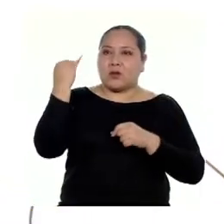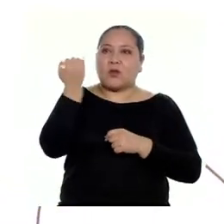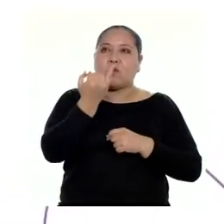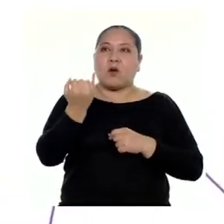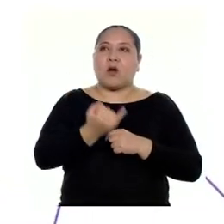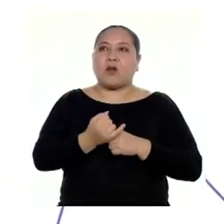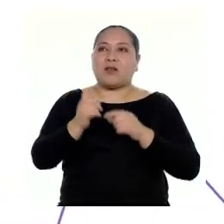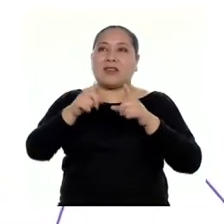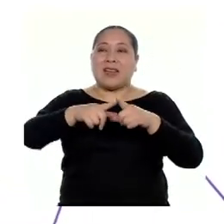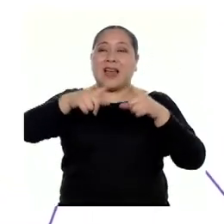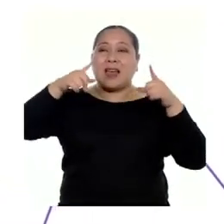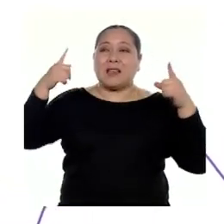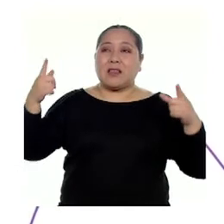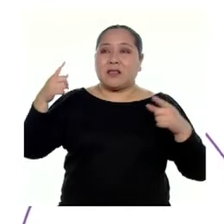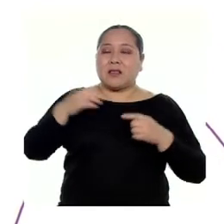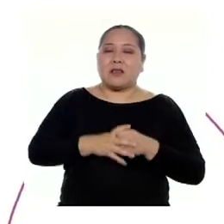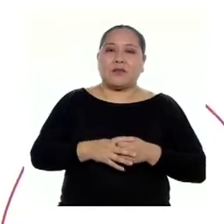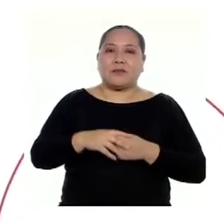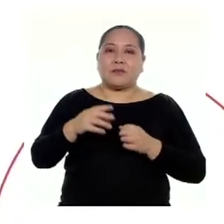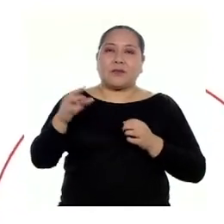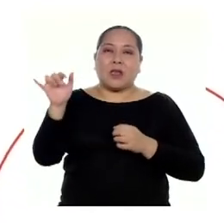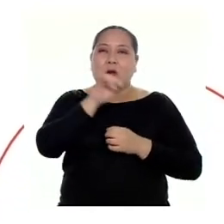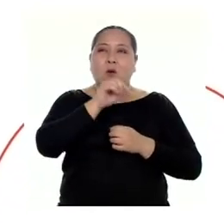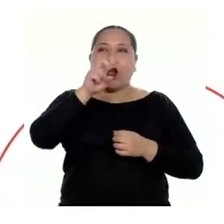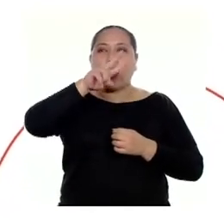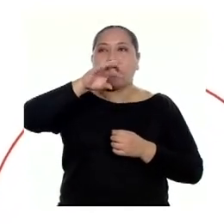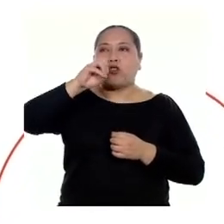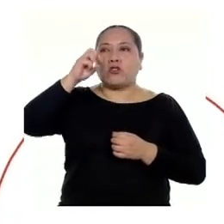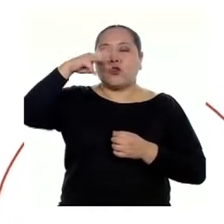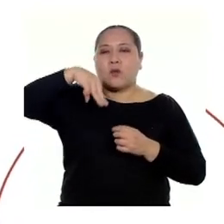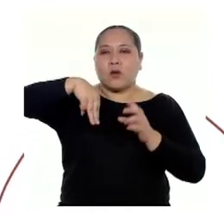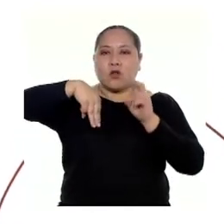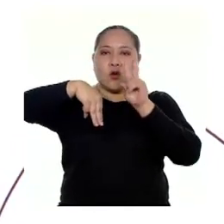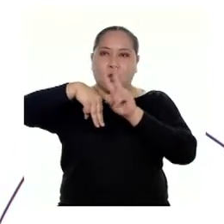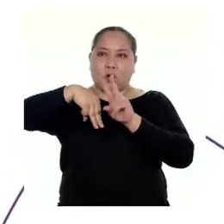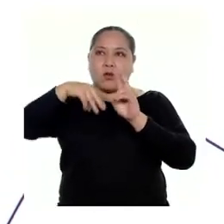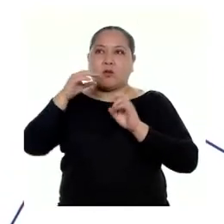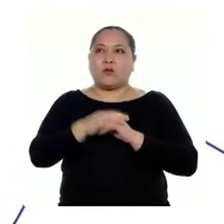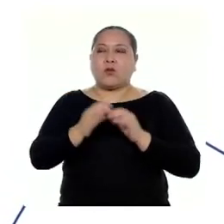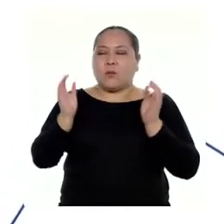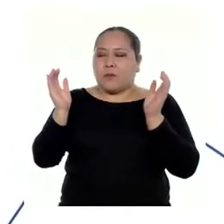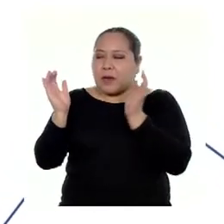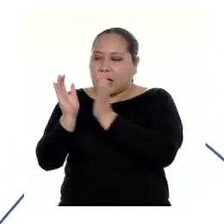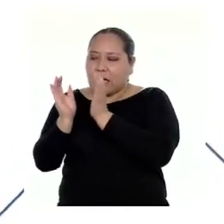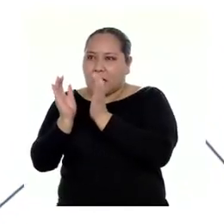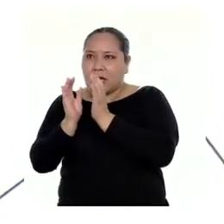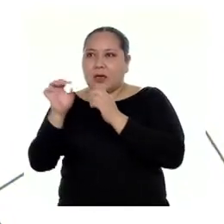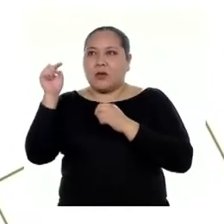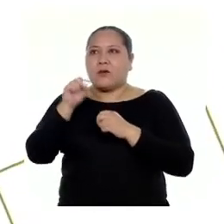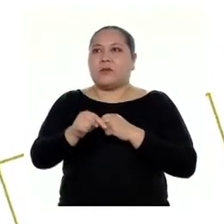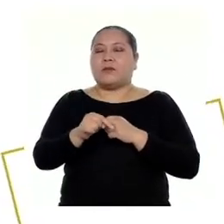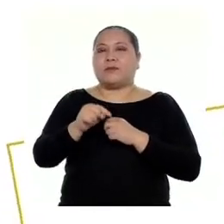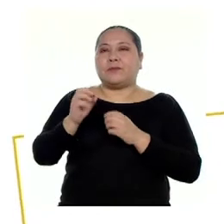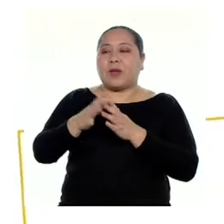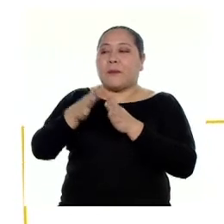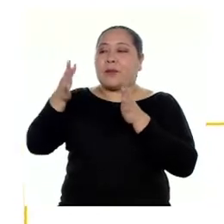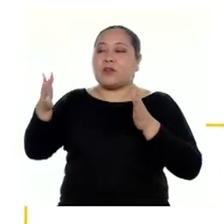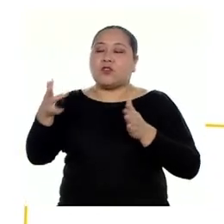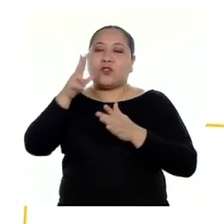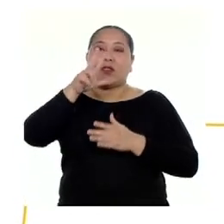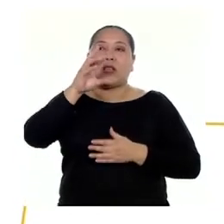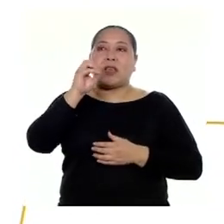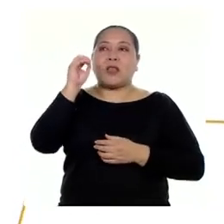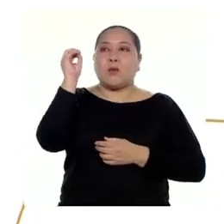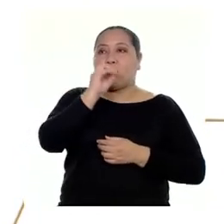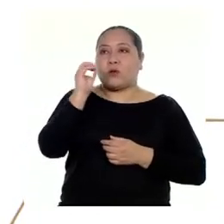grande que equivaldría a los 200 metros cuadrados. Y uno más pequeño que representaría la ampliación del 30%.